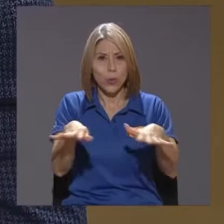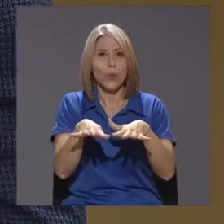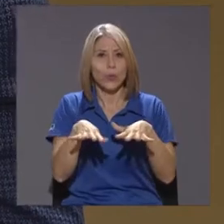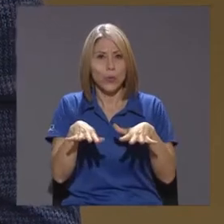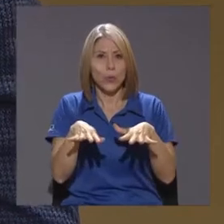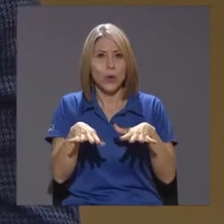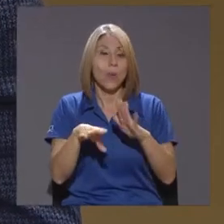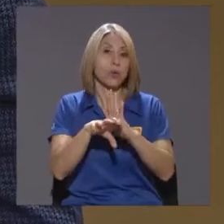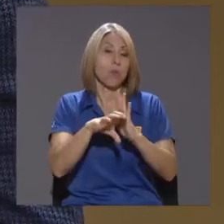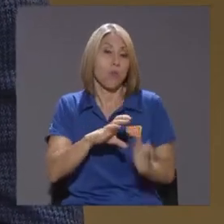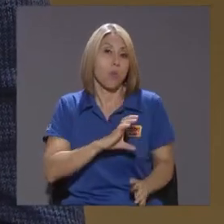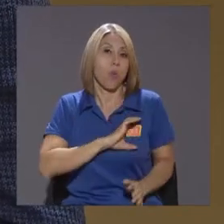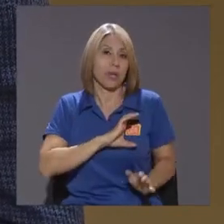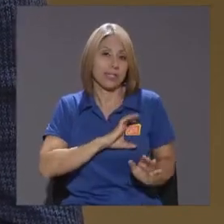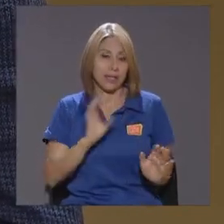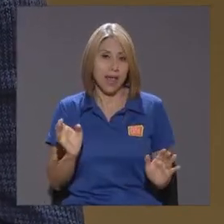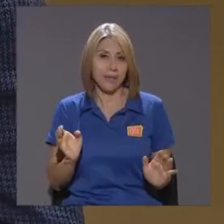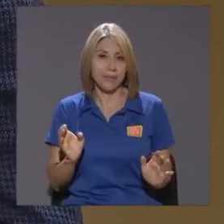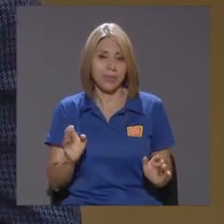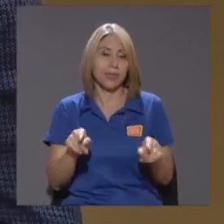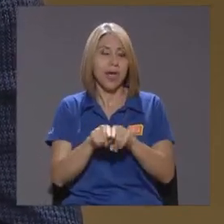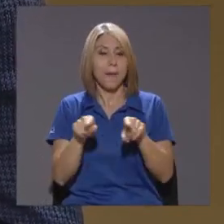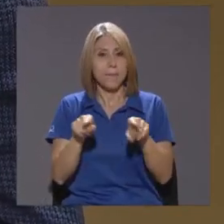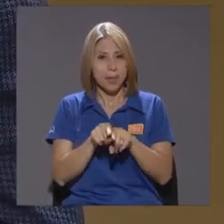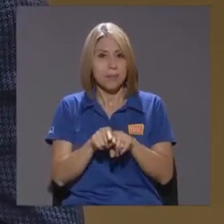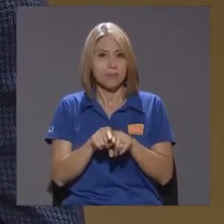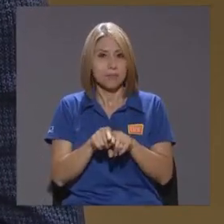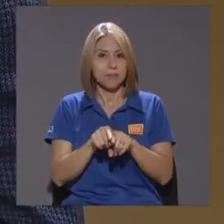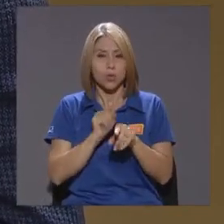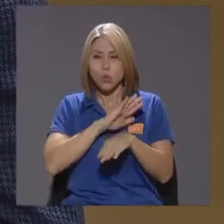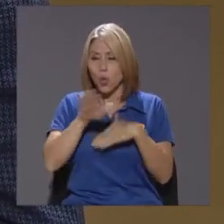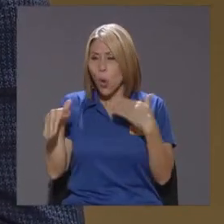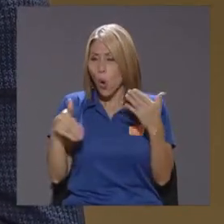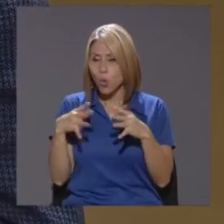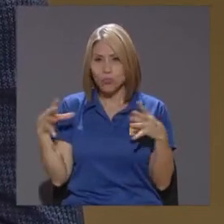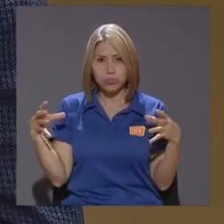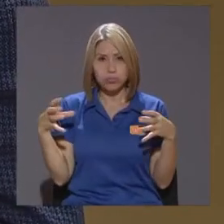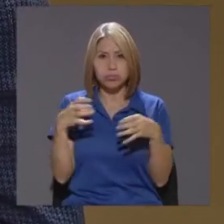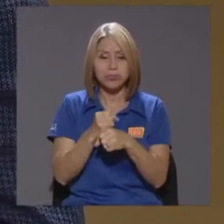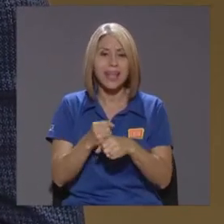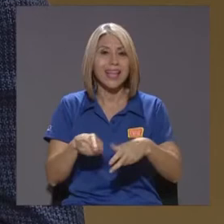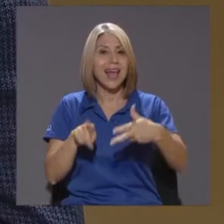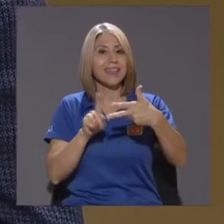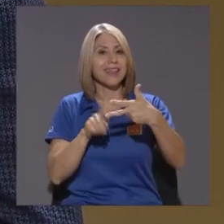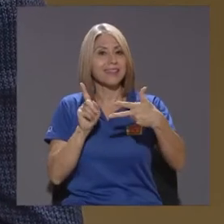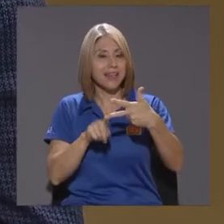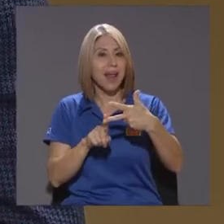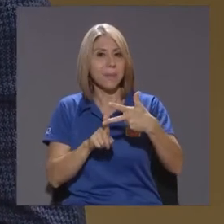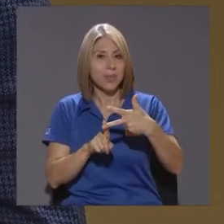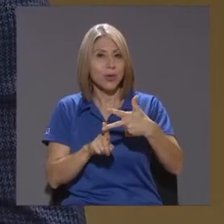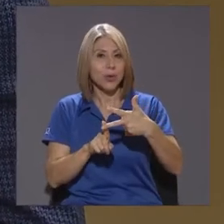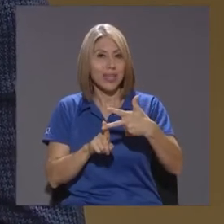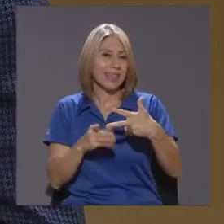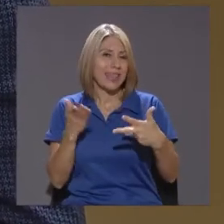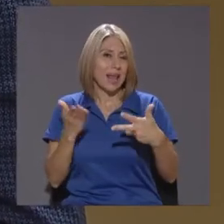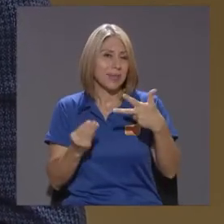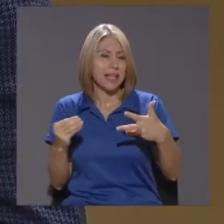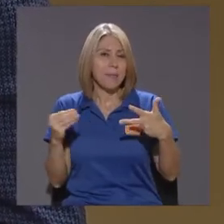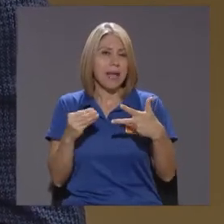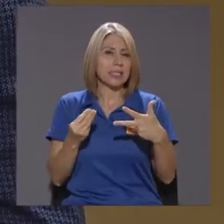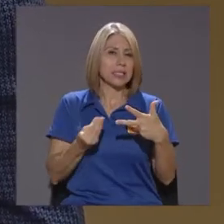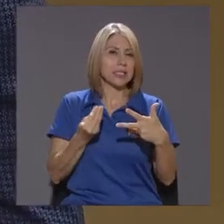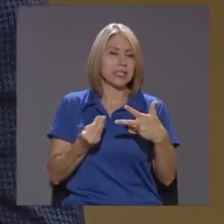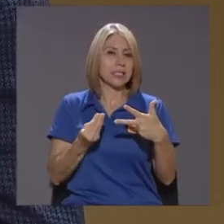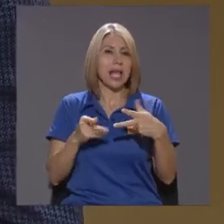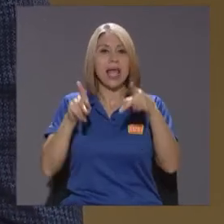La policía Por así decirlo También lo tienen Totalmente integrado Y la tercera Y el tercer ámbito Que tal vez es más polémico Era el tema